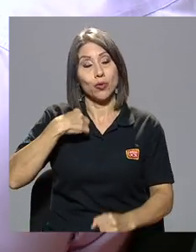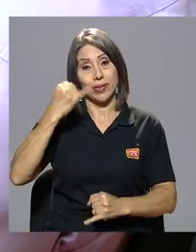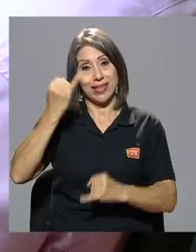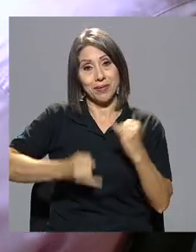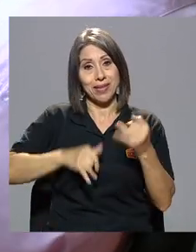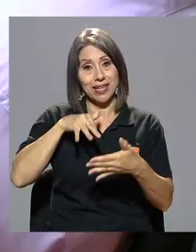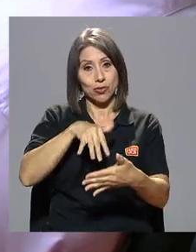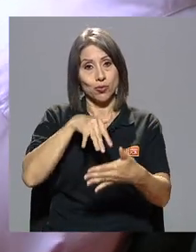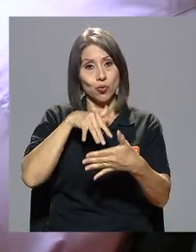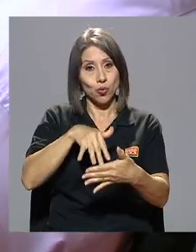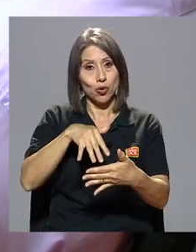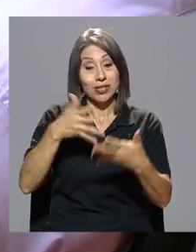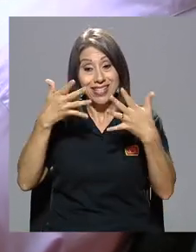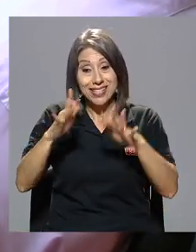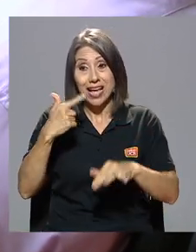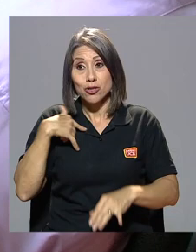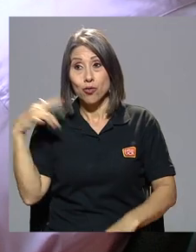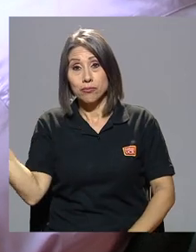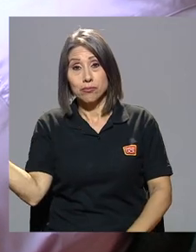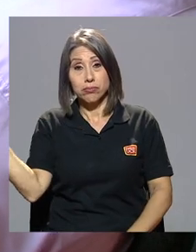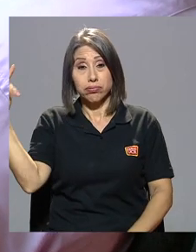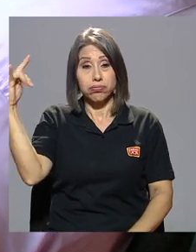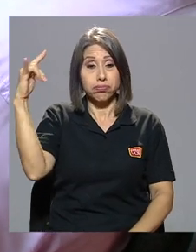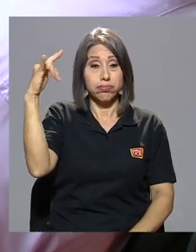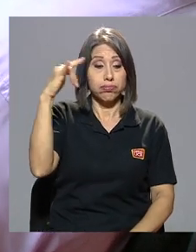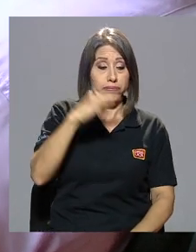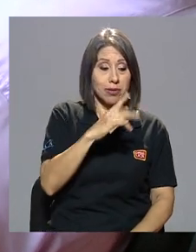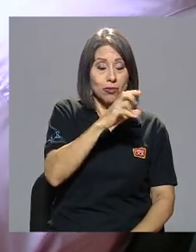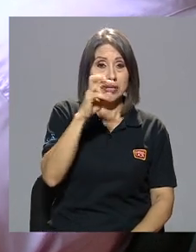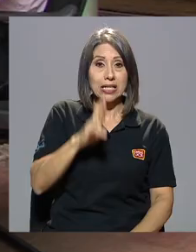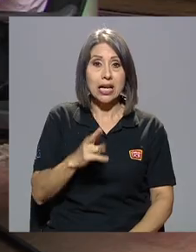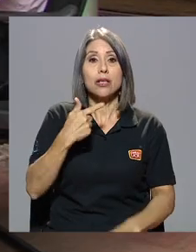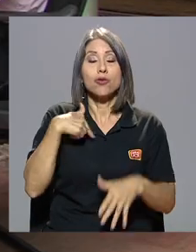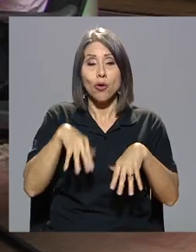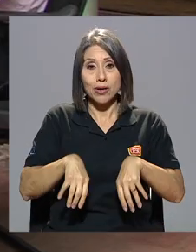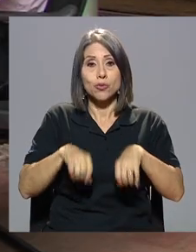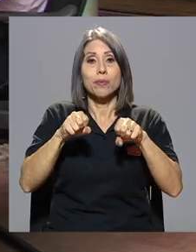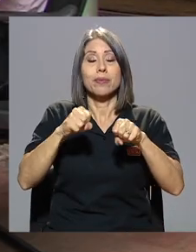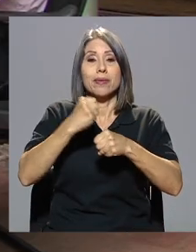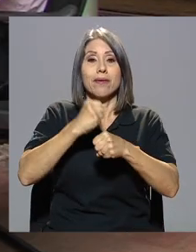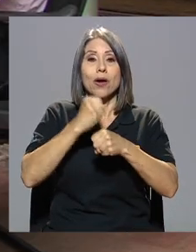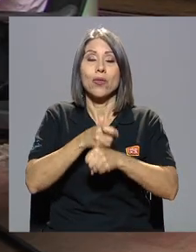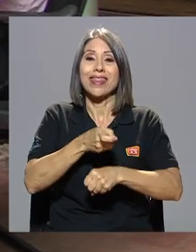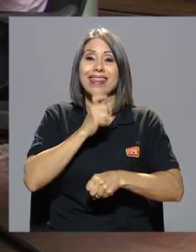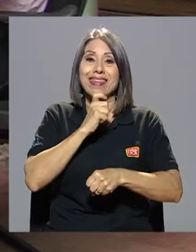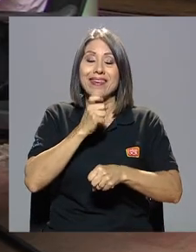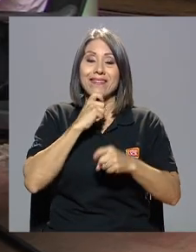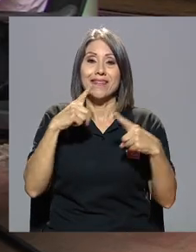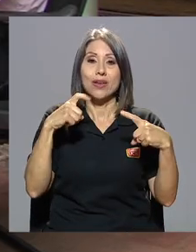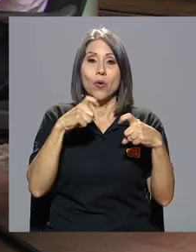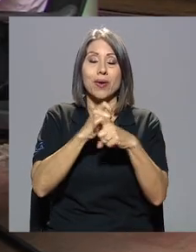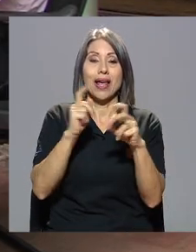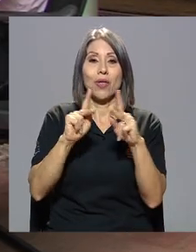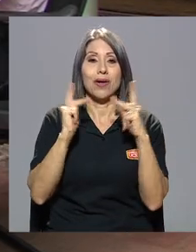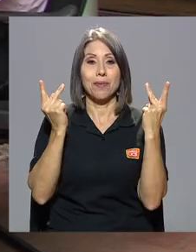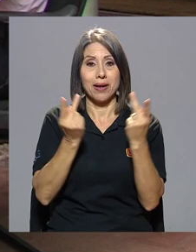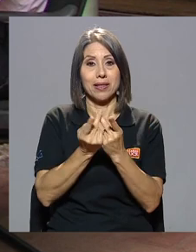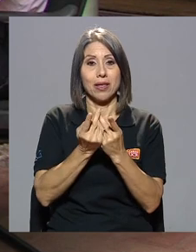yo terminé mis estudios y regresé aquí vine a asumir un trabajo que era difícil y complicado en el partido